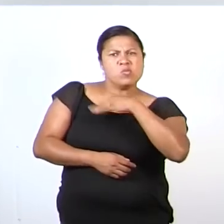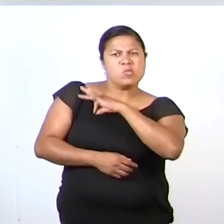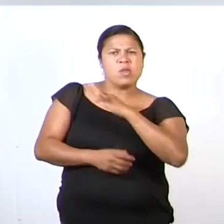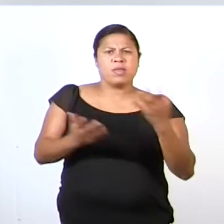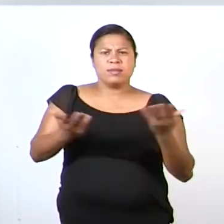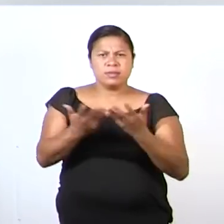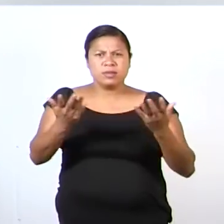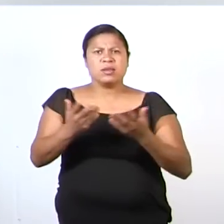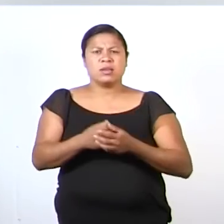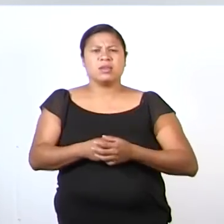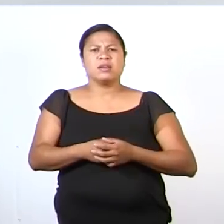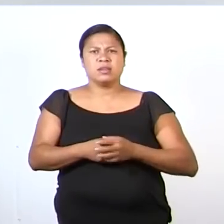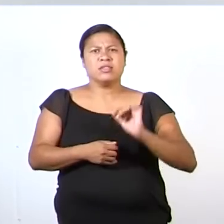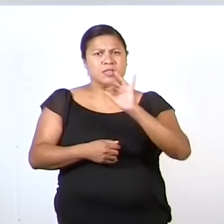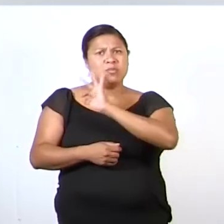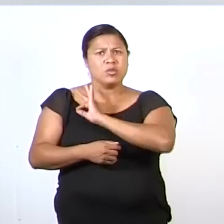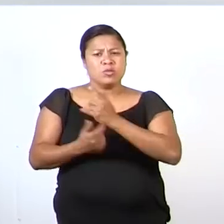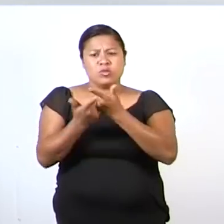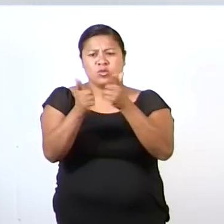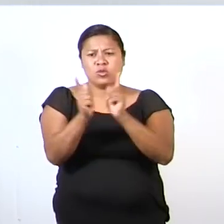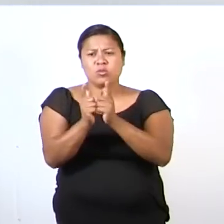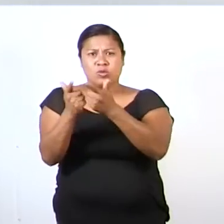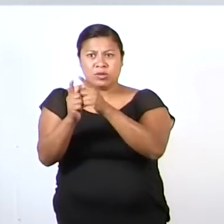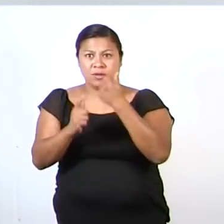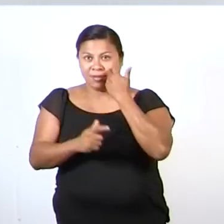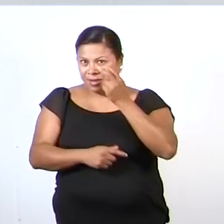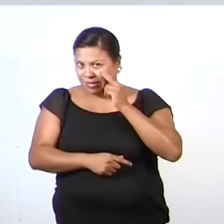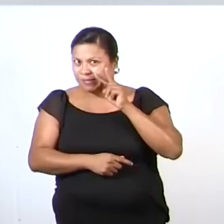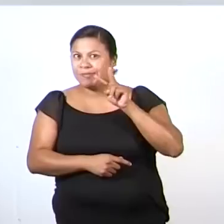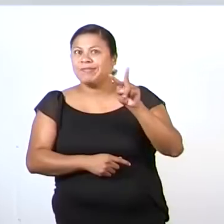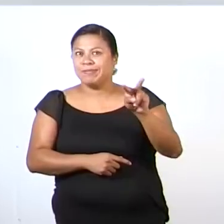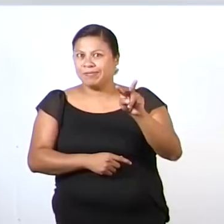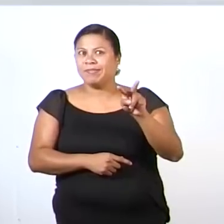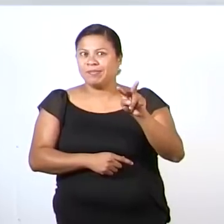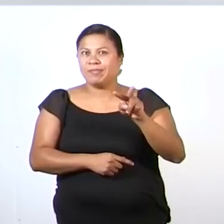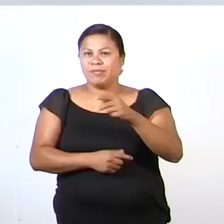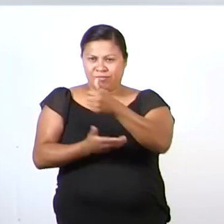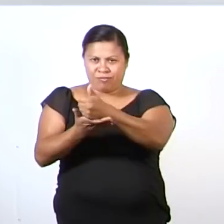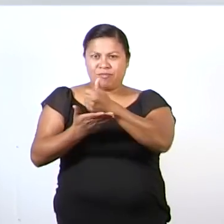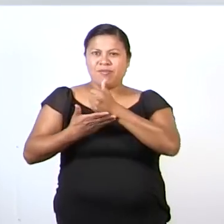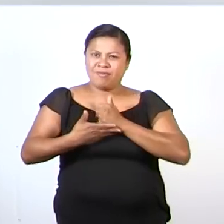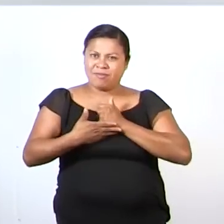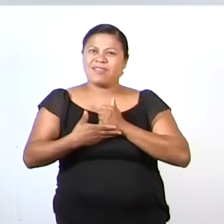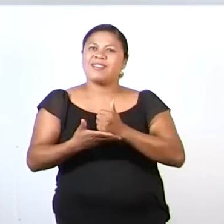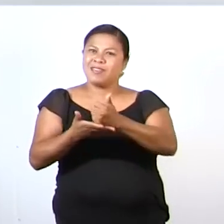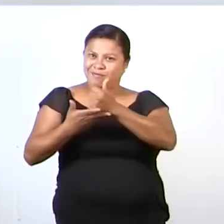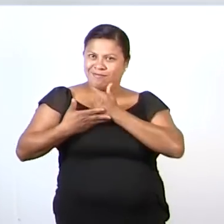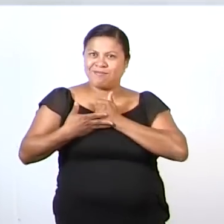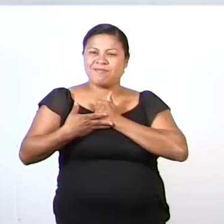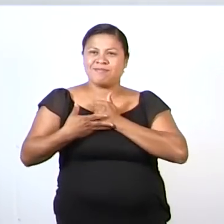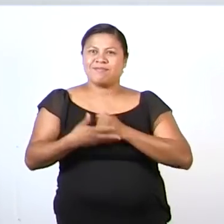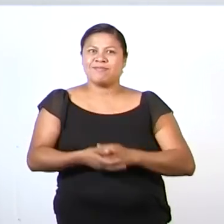formar colecciones. ¿Quieres ver? Ayúdenme a resolverlo.